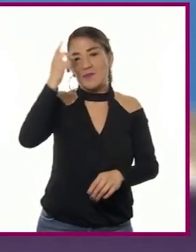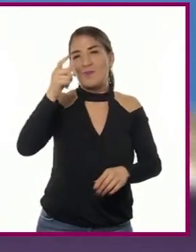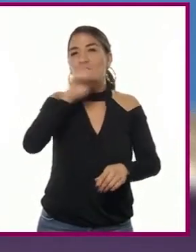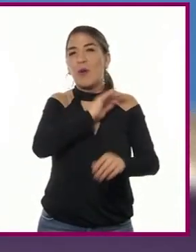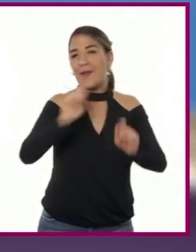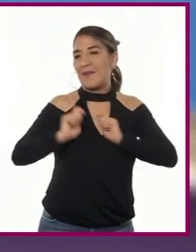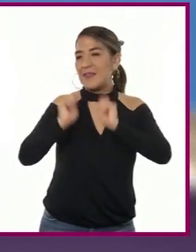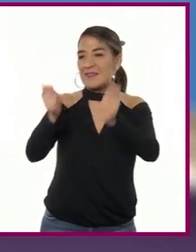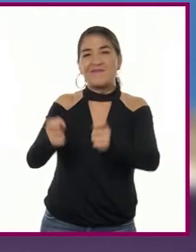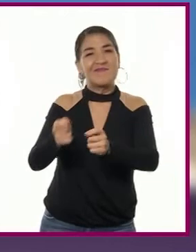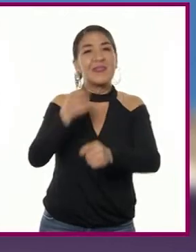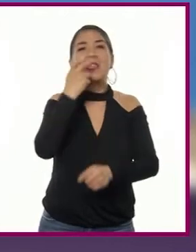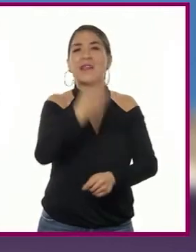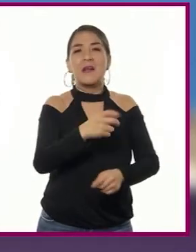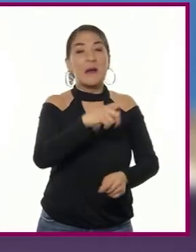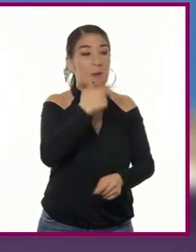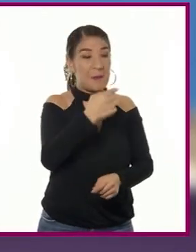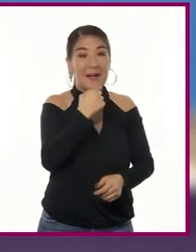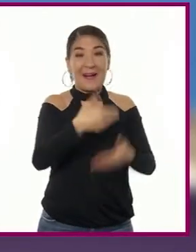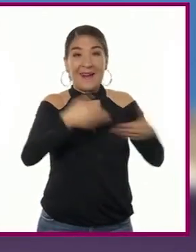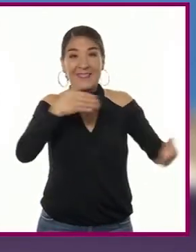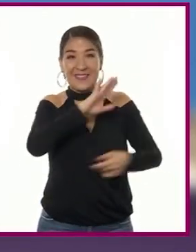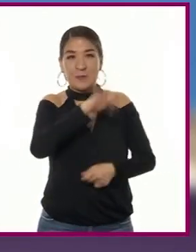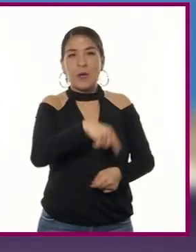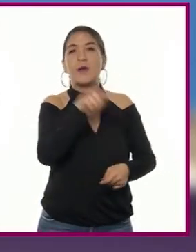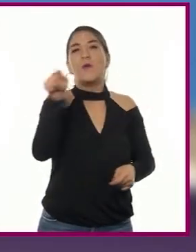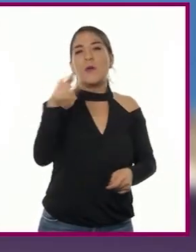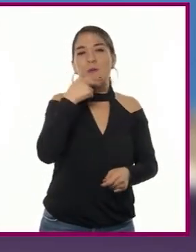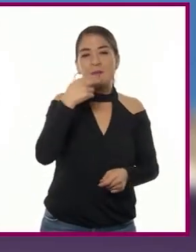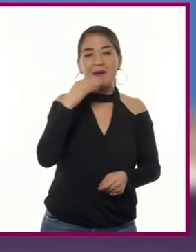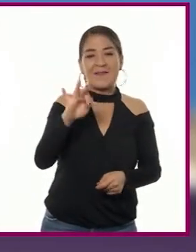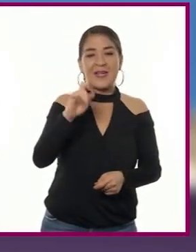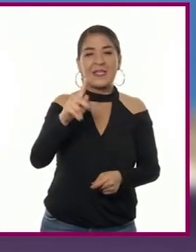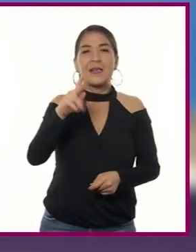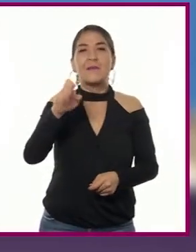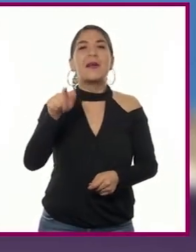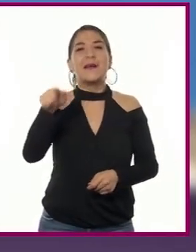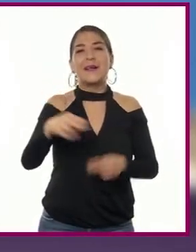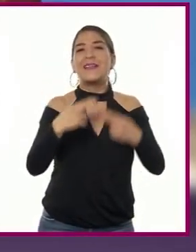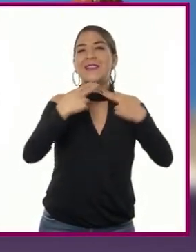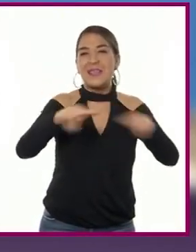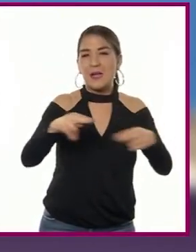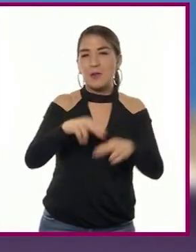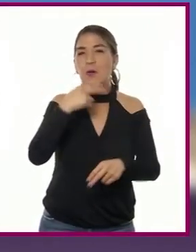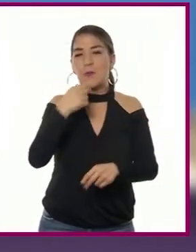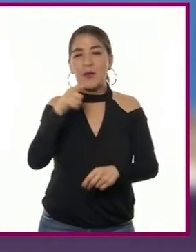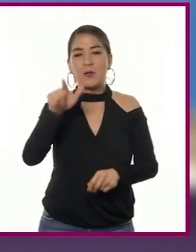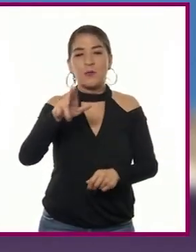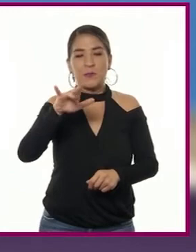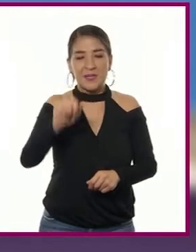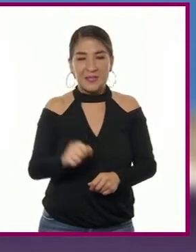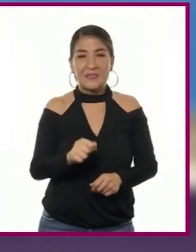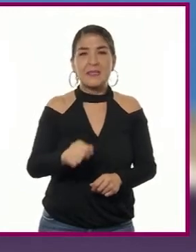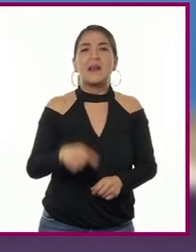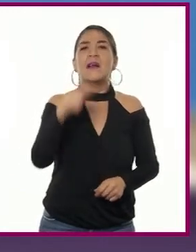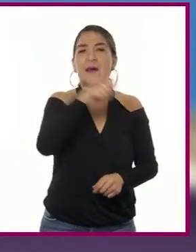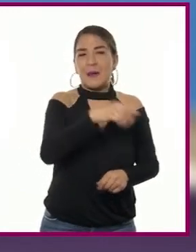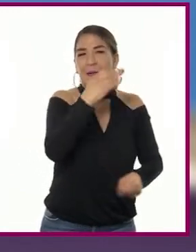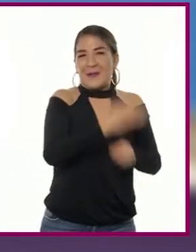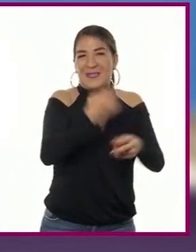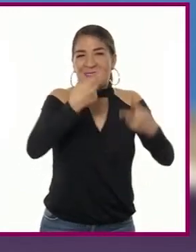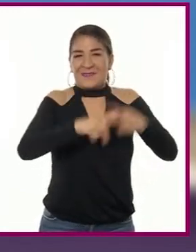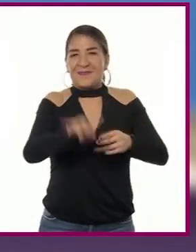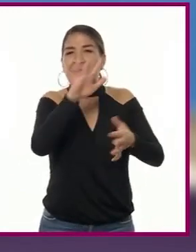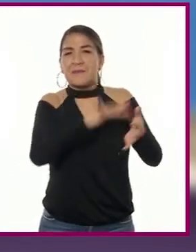antes de morir, nombró su heredero a Felipe de Borbón, nieto de Luis XIV de Francia. No obstante, como leímos al